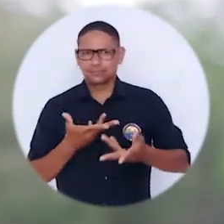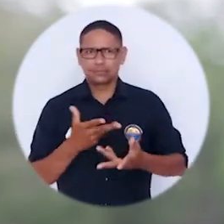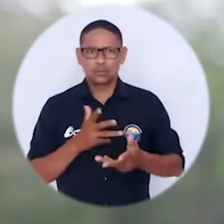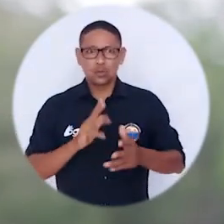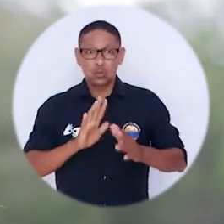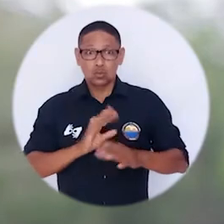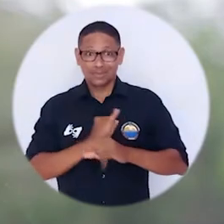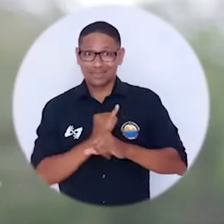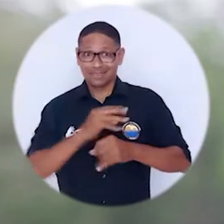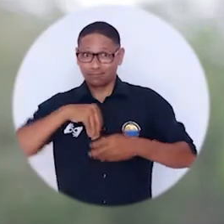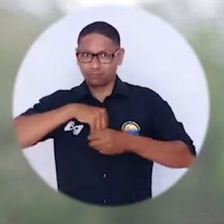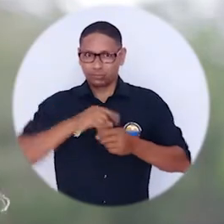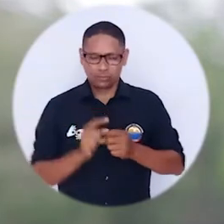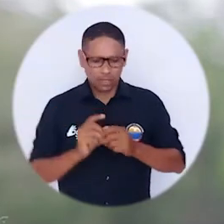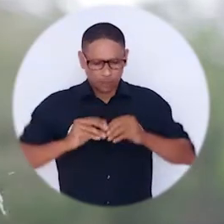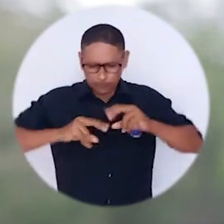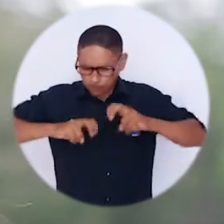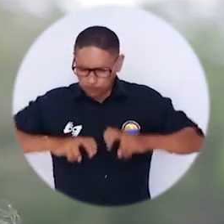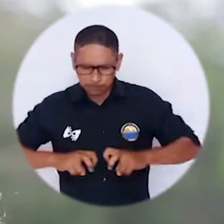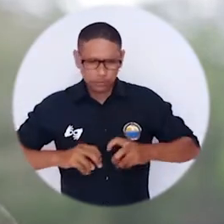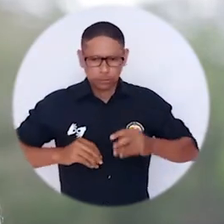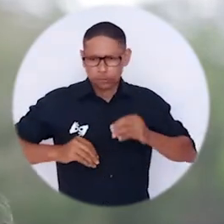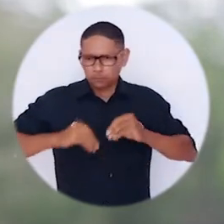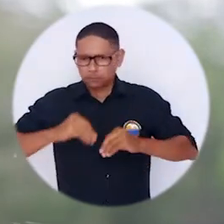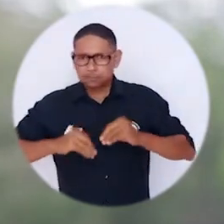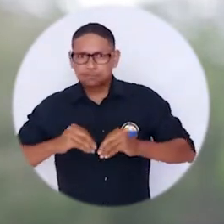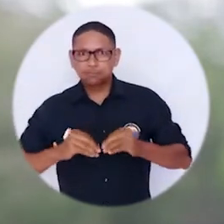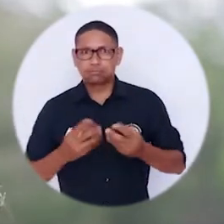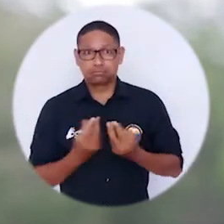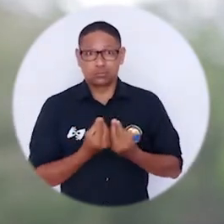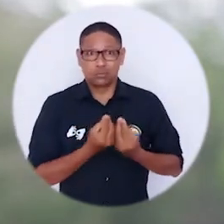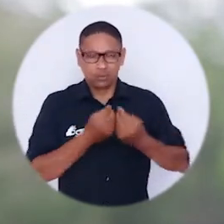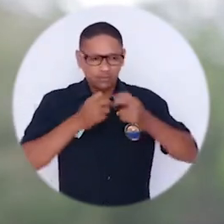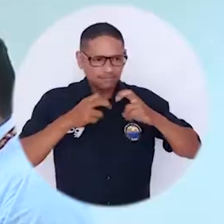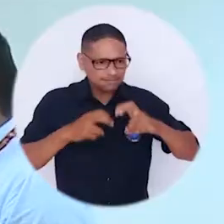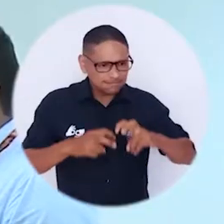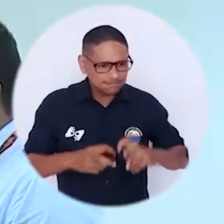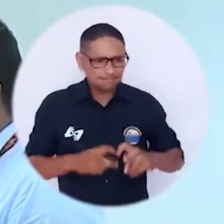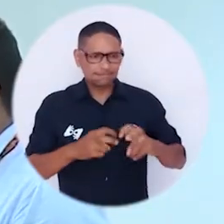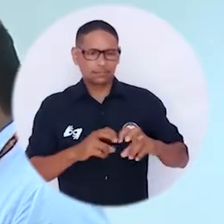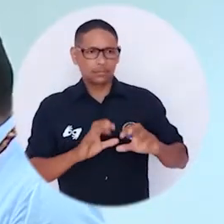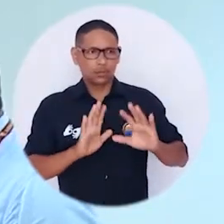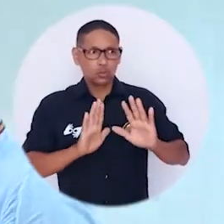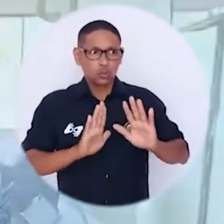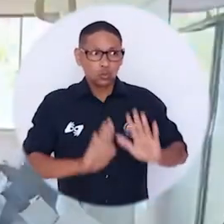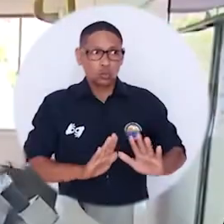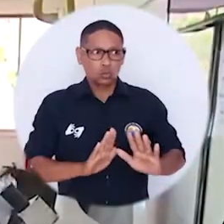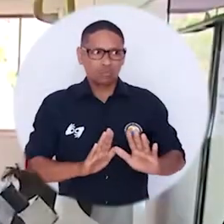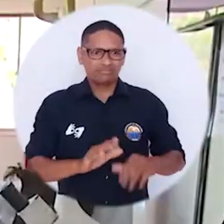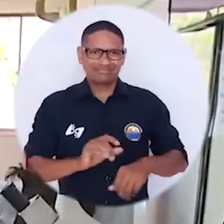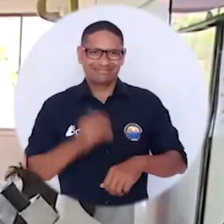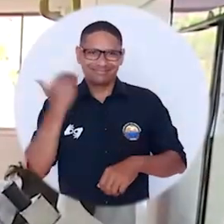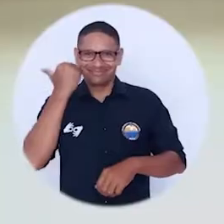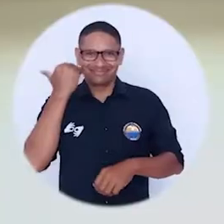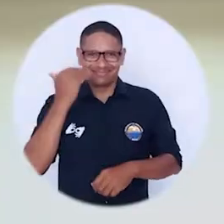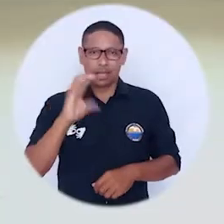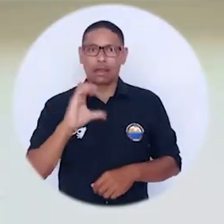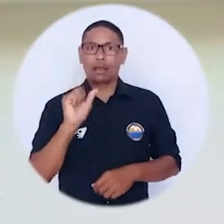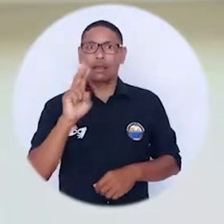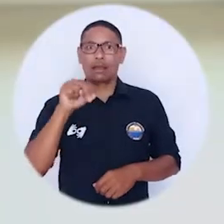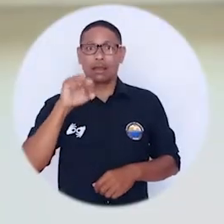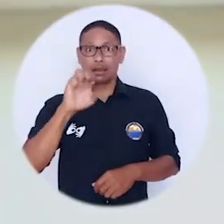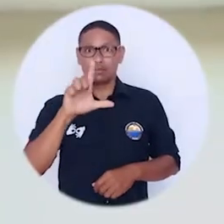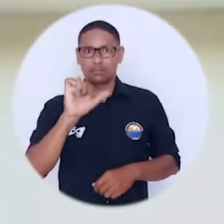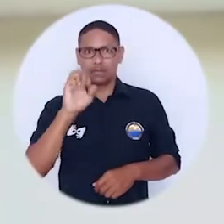manera interinstitucional con el grupo de investigación con misión y educación dirigido por la doctora